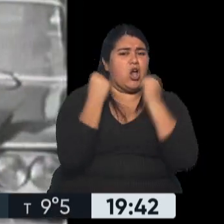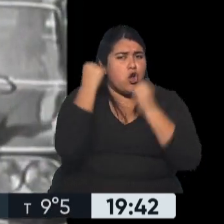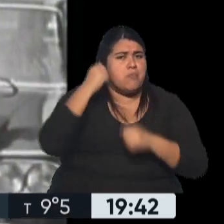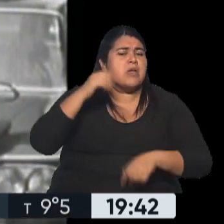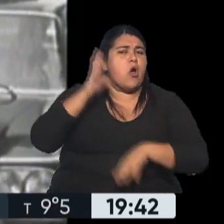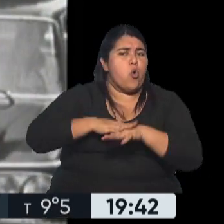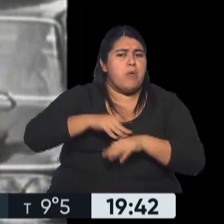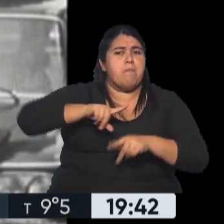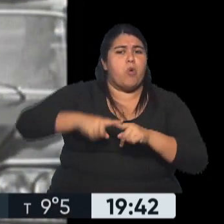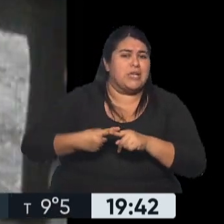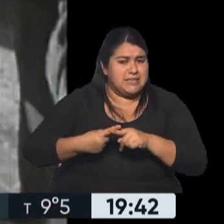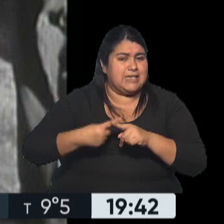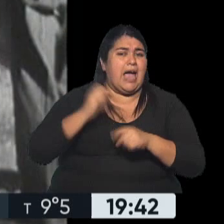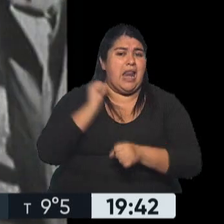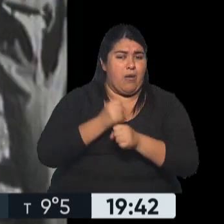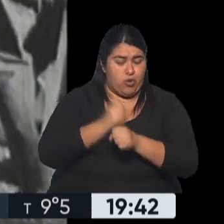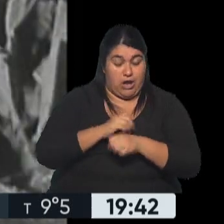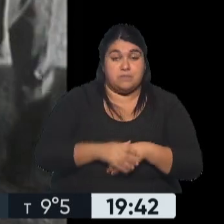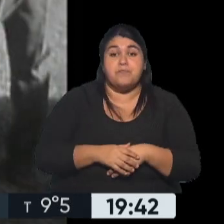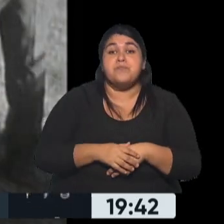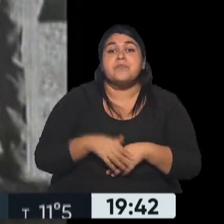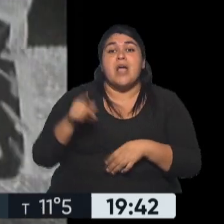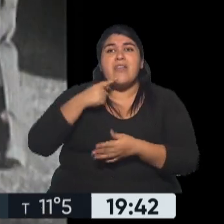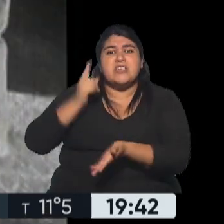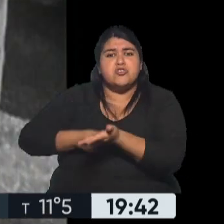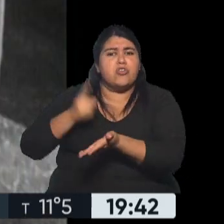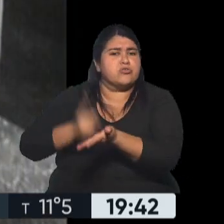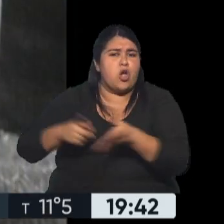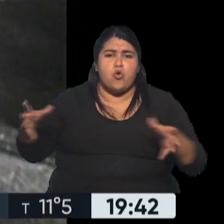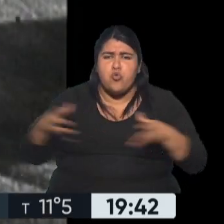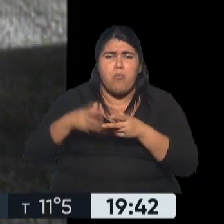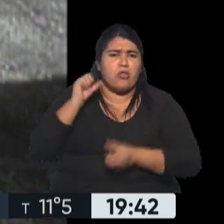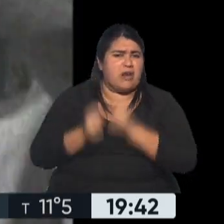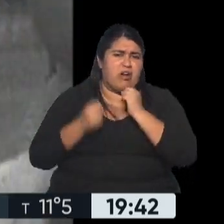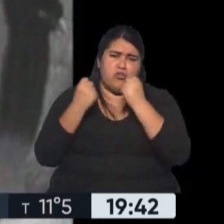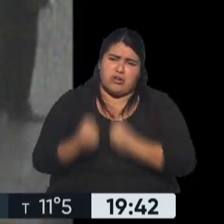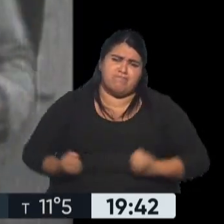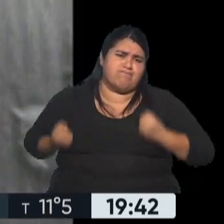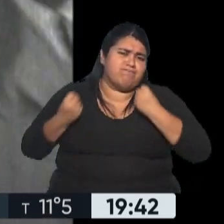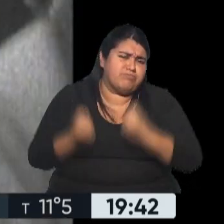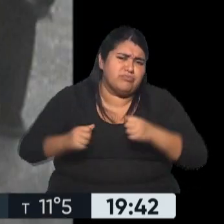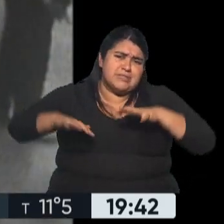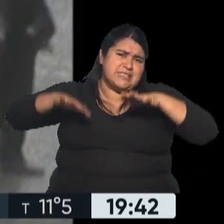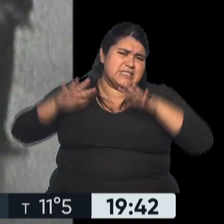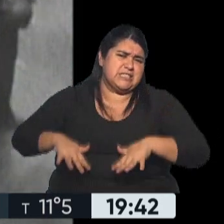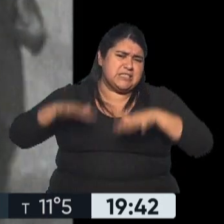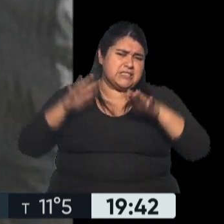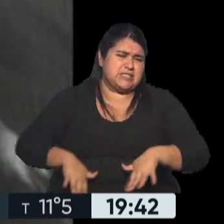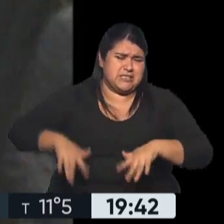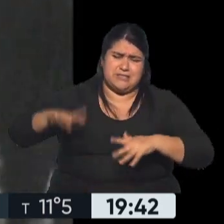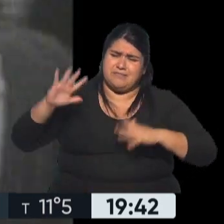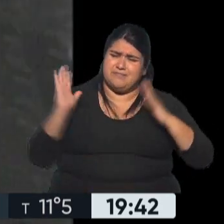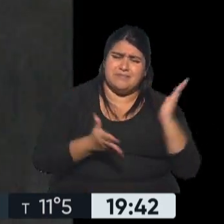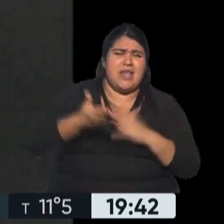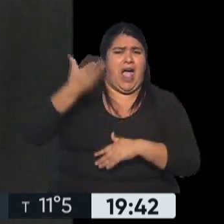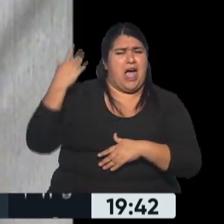dictadura. En rechazo a las nuevas medidas, el movimiento obrero se unió y llevó a cabo una protesta que fue violentamente